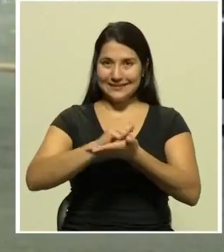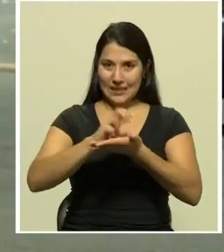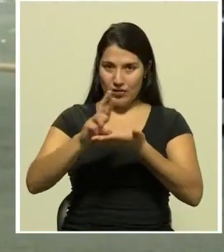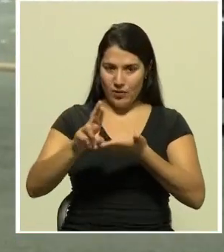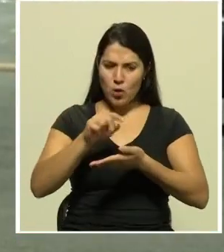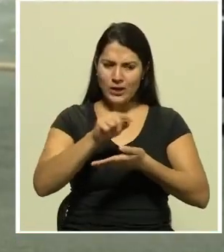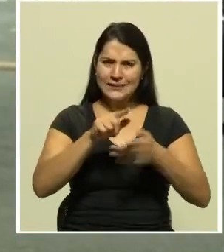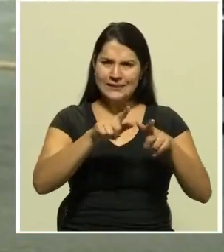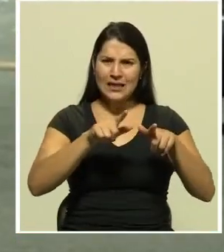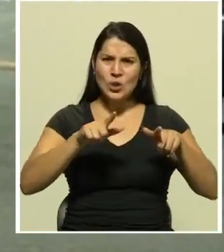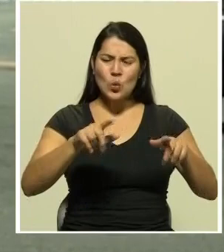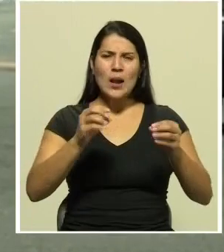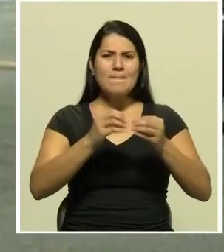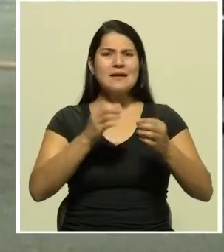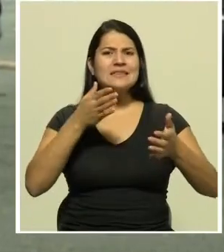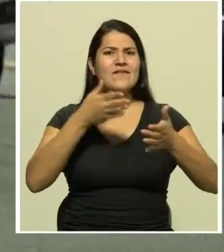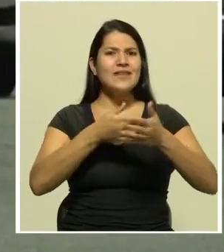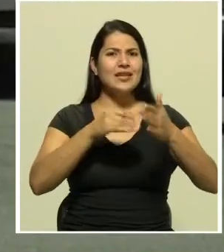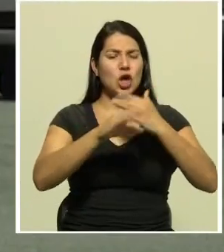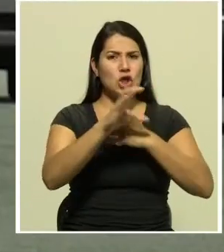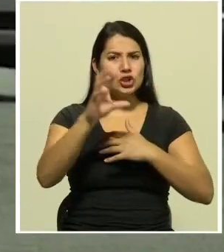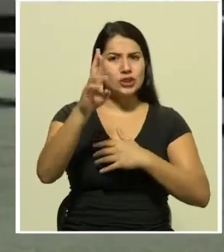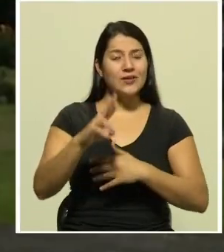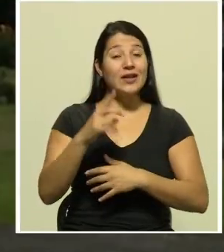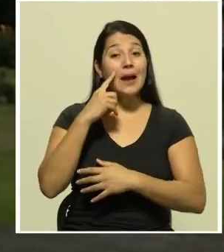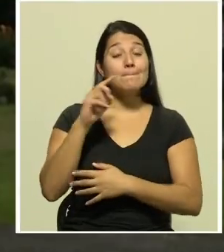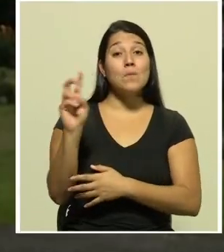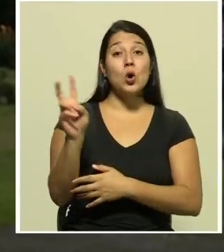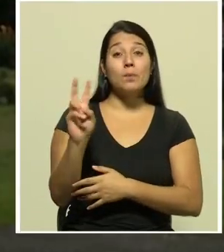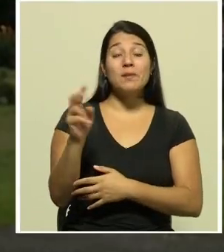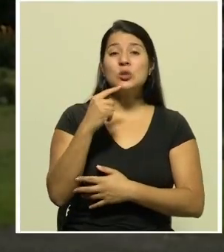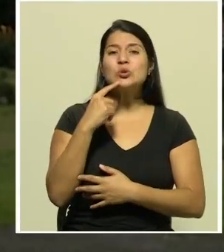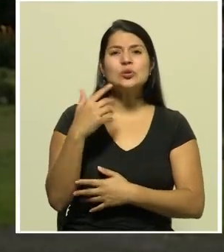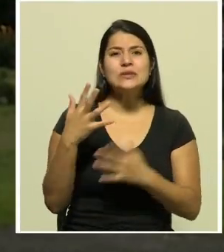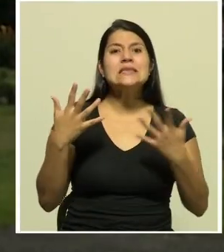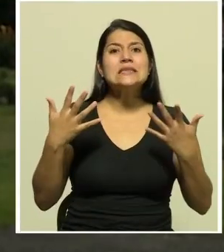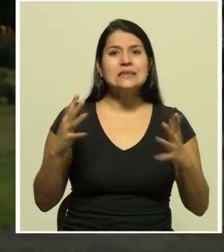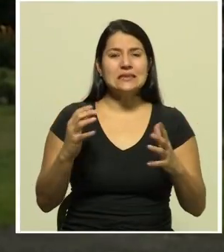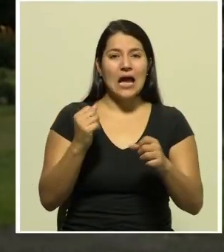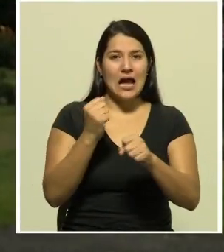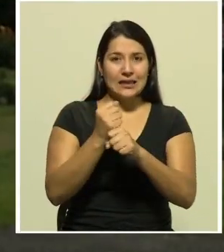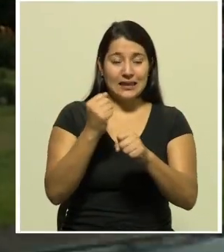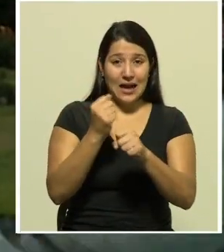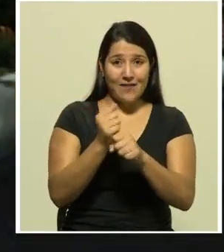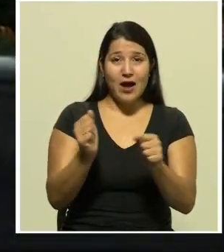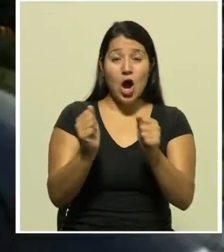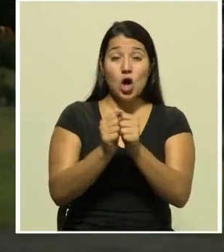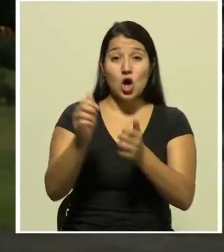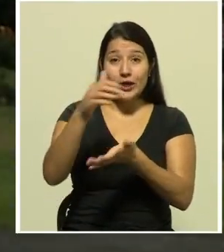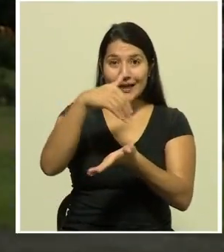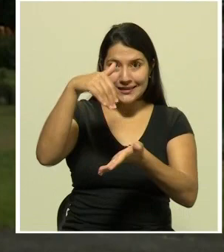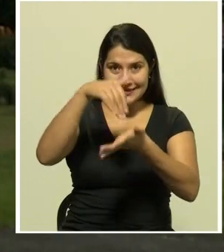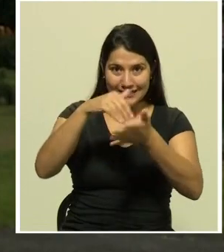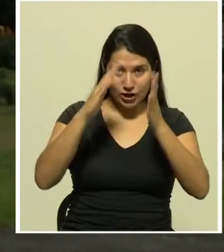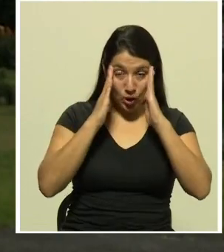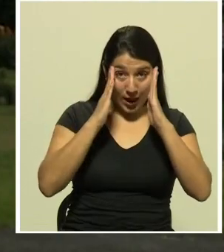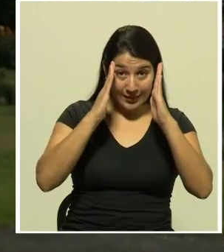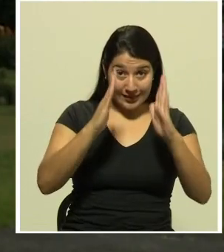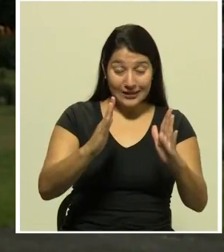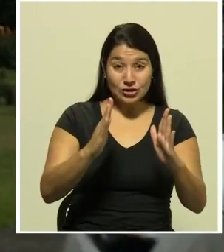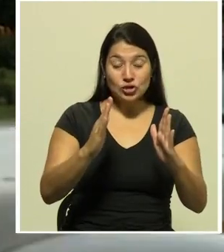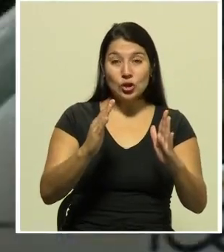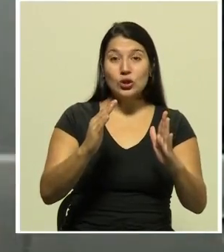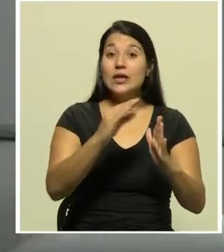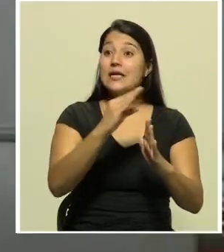lugares más afectados en el país a raíz del virus, aseguró que ya está trabajando con el centro de atención que ellos propusieron,